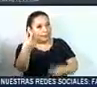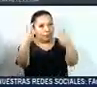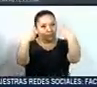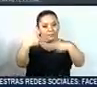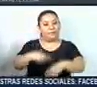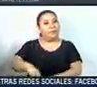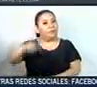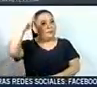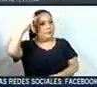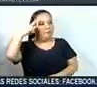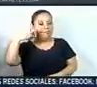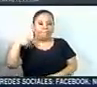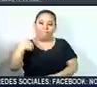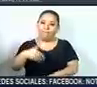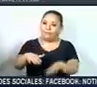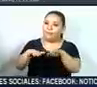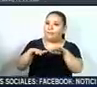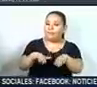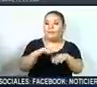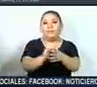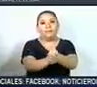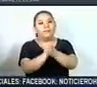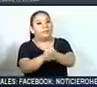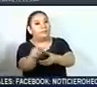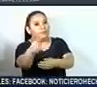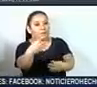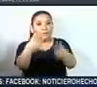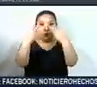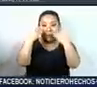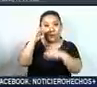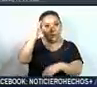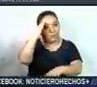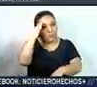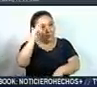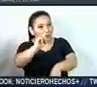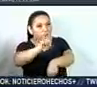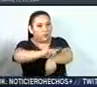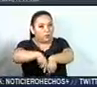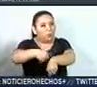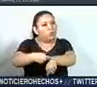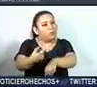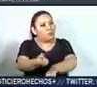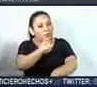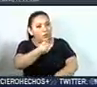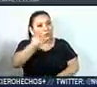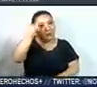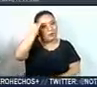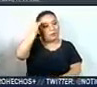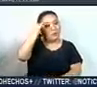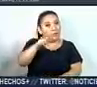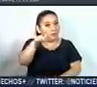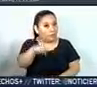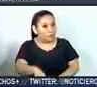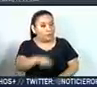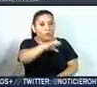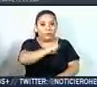de las noticias más importantes